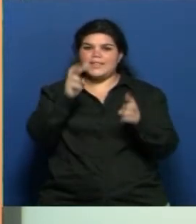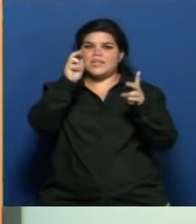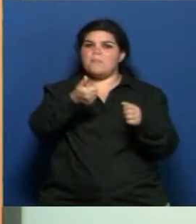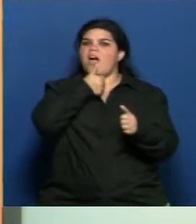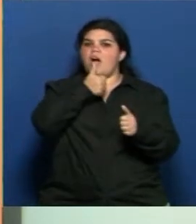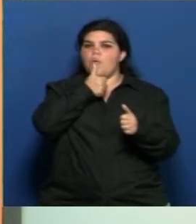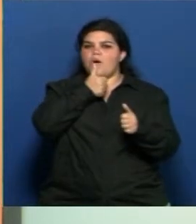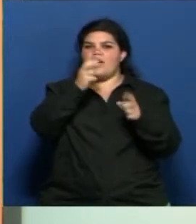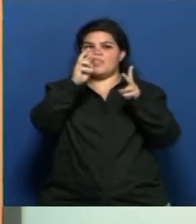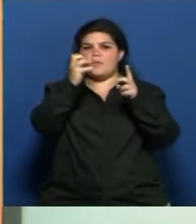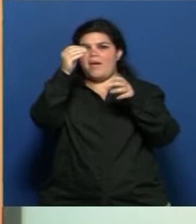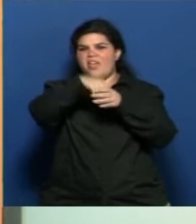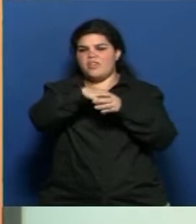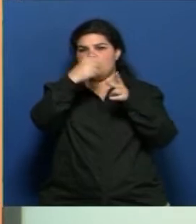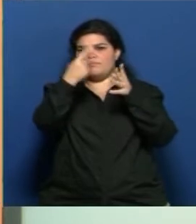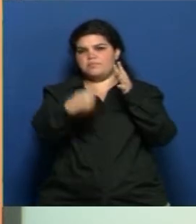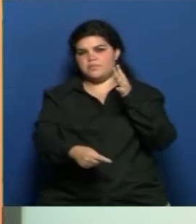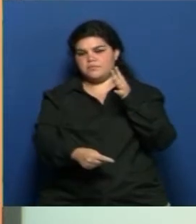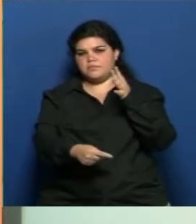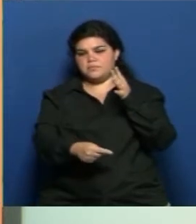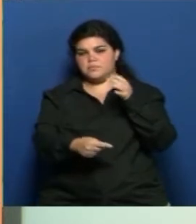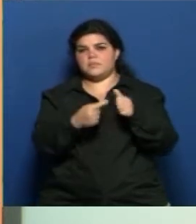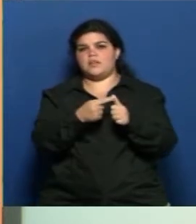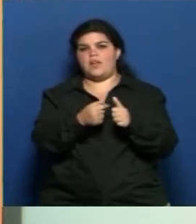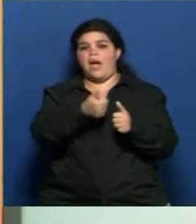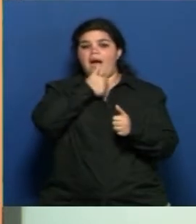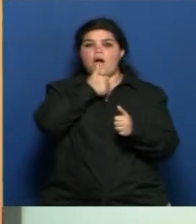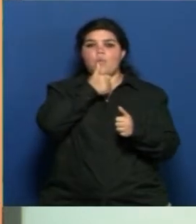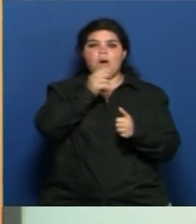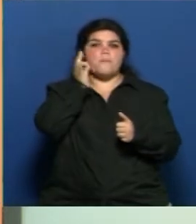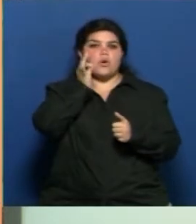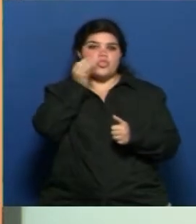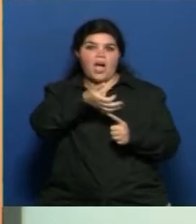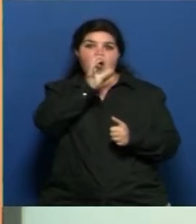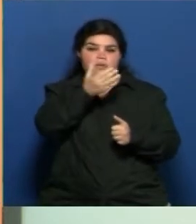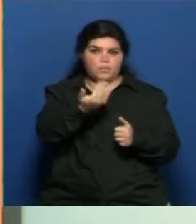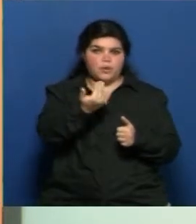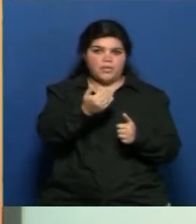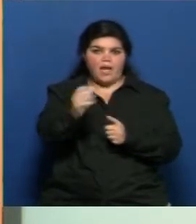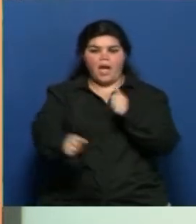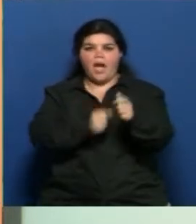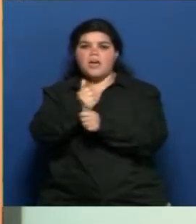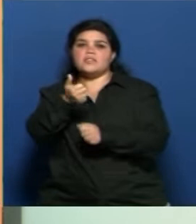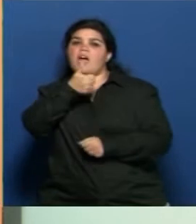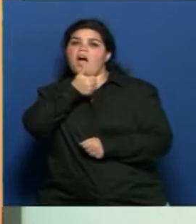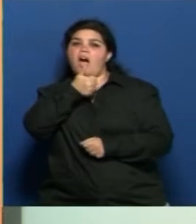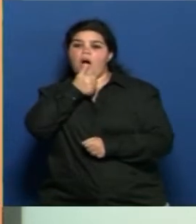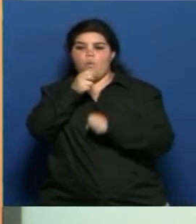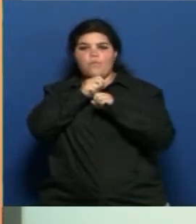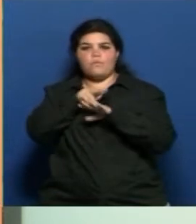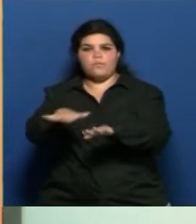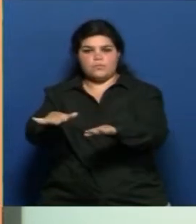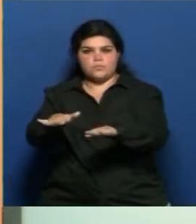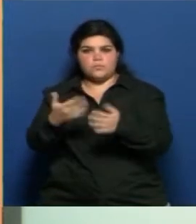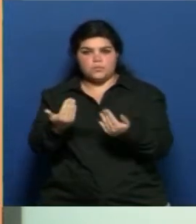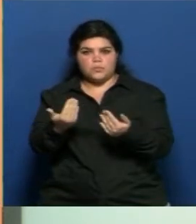Digamos, toca a muchos aspectos. Desde el agua potable hasta el agua de riego. Claro. Es decir, si bien